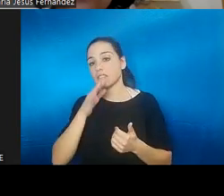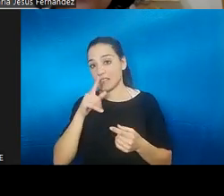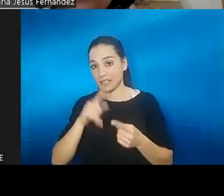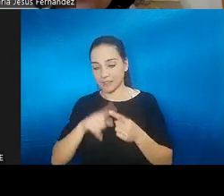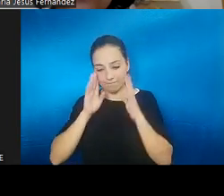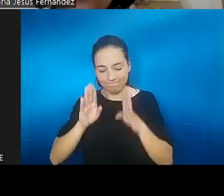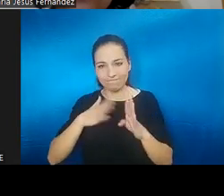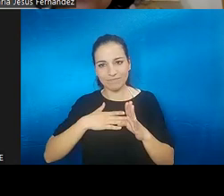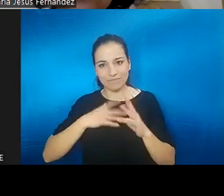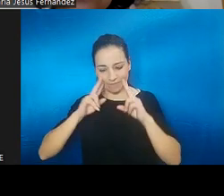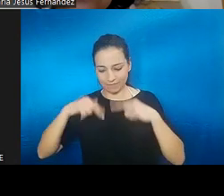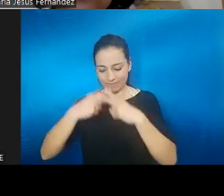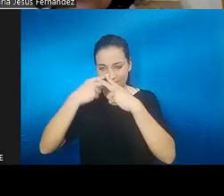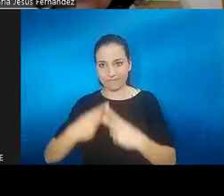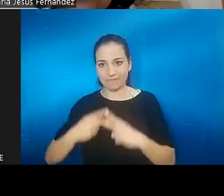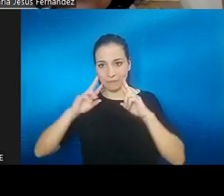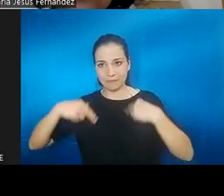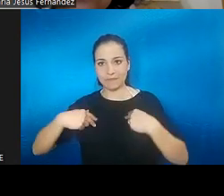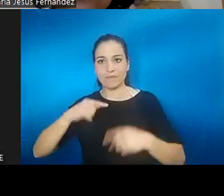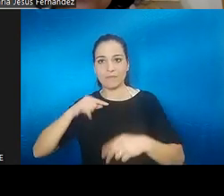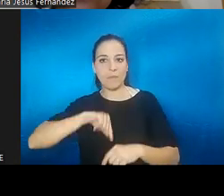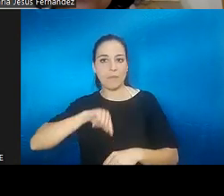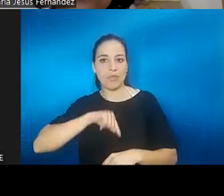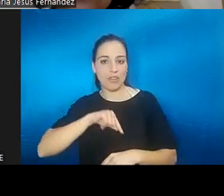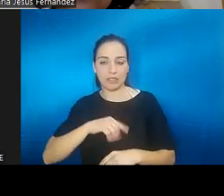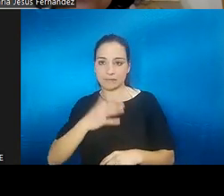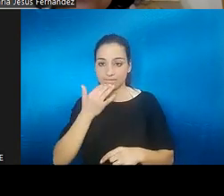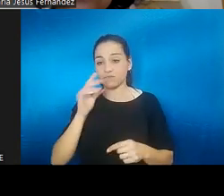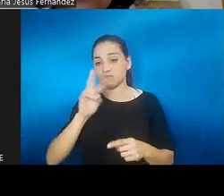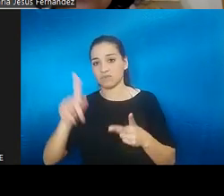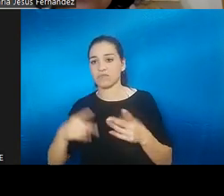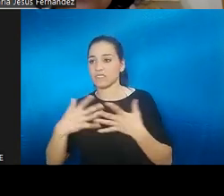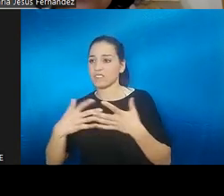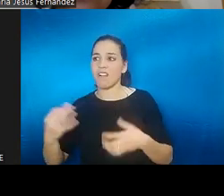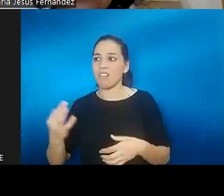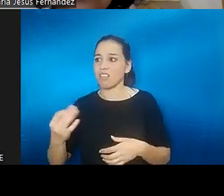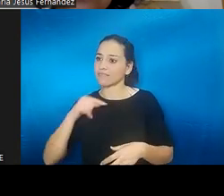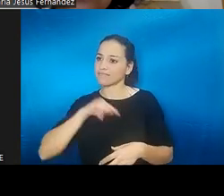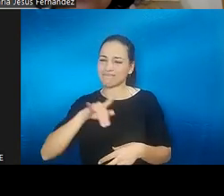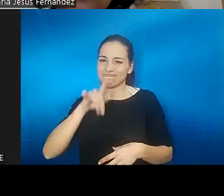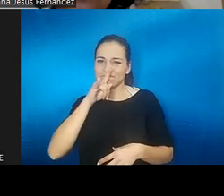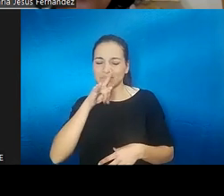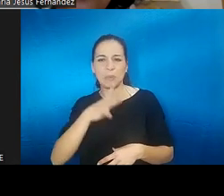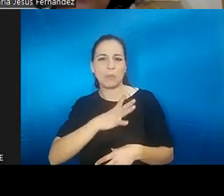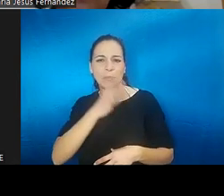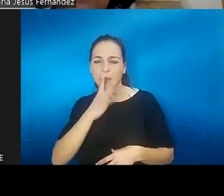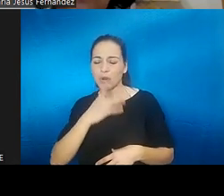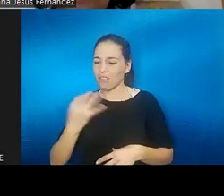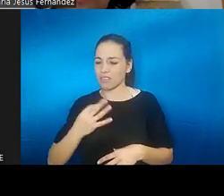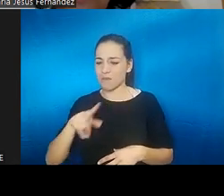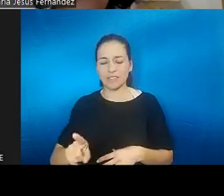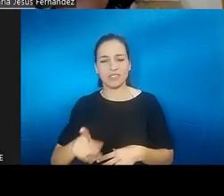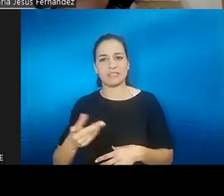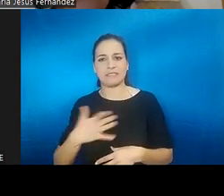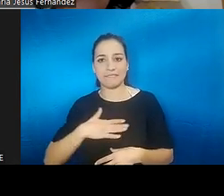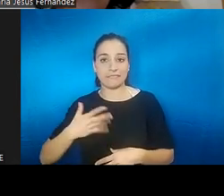frase, por ejemplo, de no debería sentirme así. Por ejemplo, imagínate que hay un familiar o algún